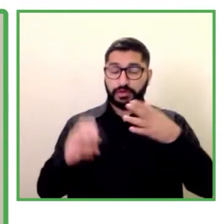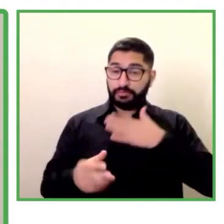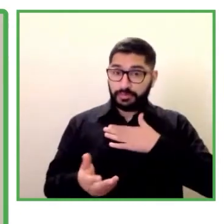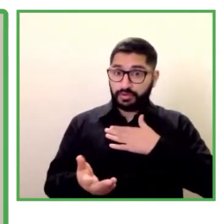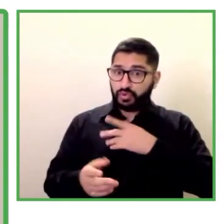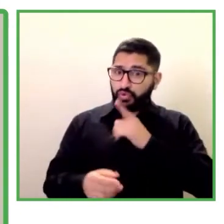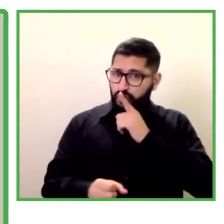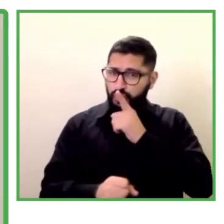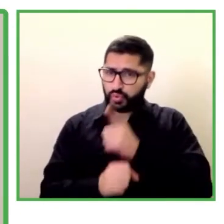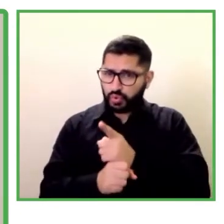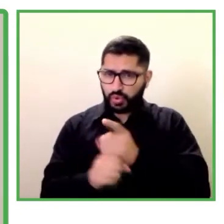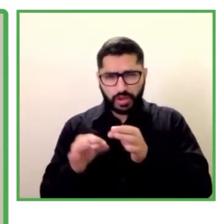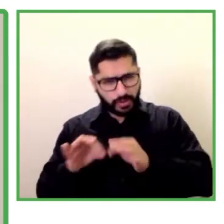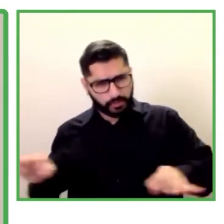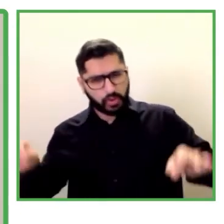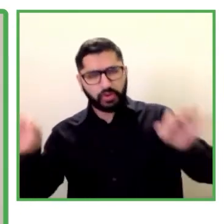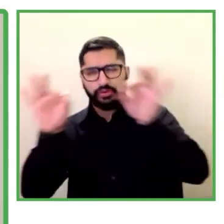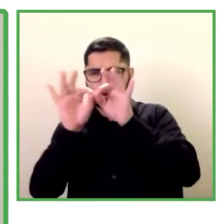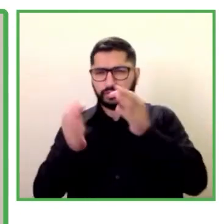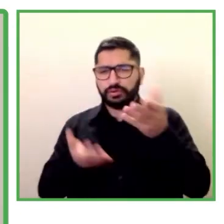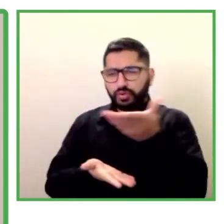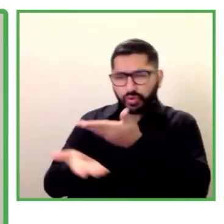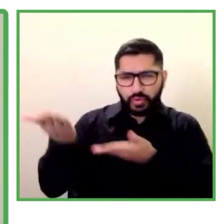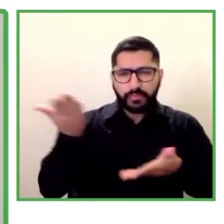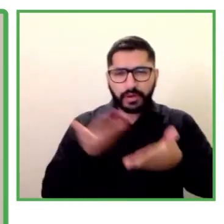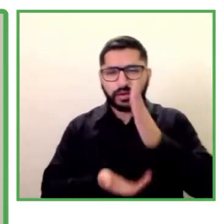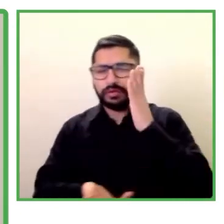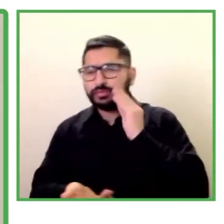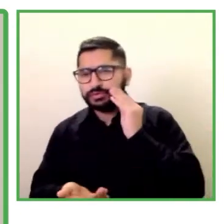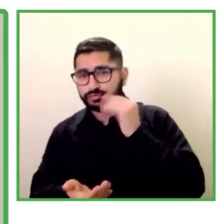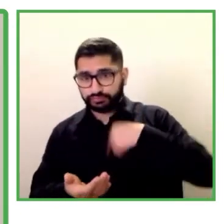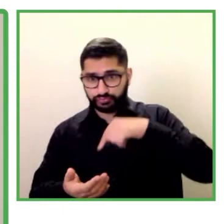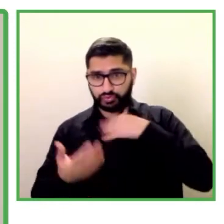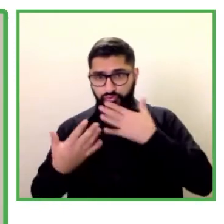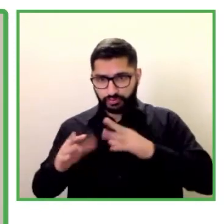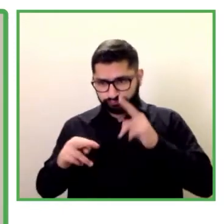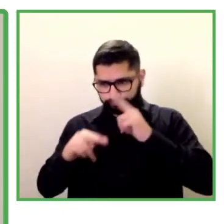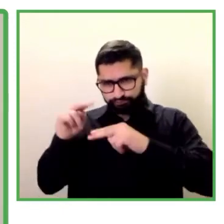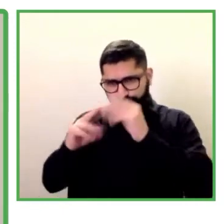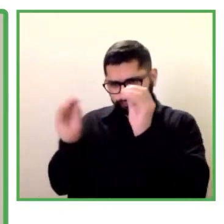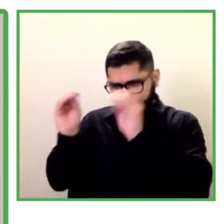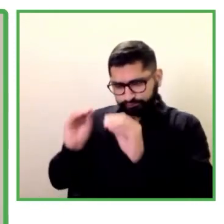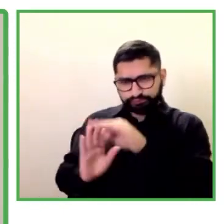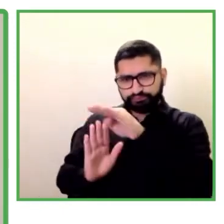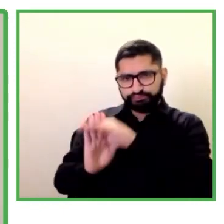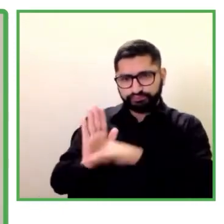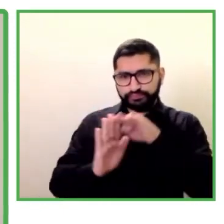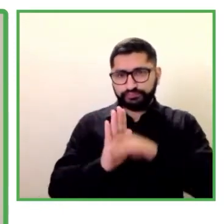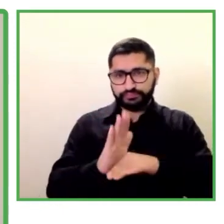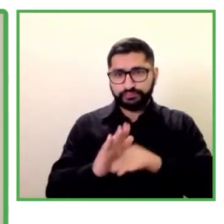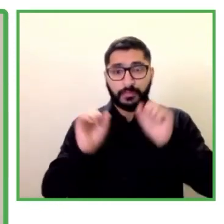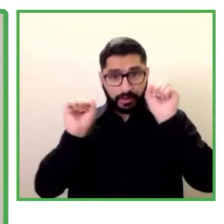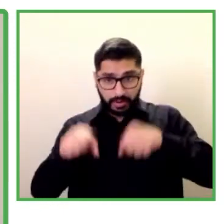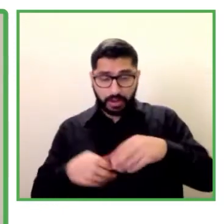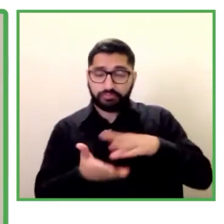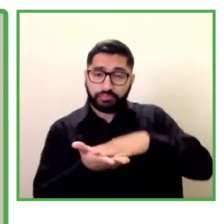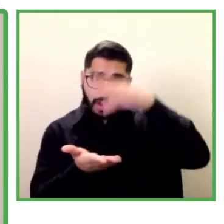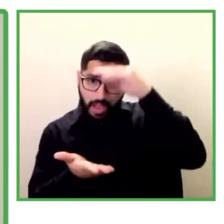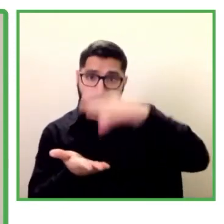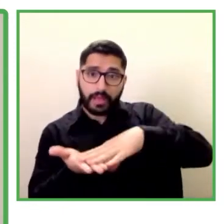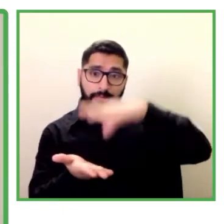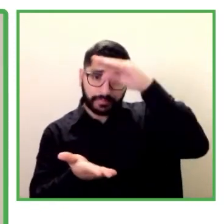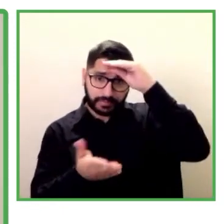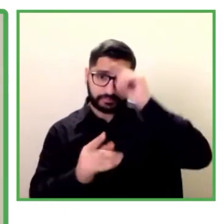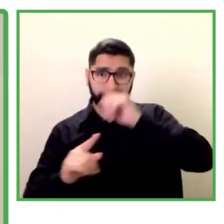haciendo y pues poder aprender también de lo que están haciendo las redes de otros países